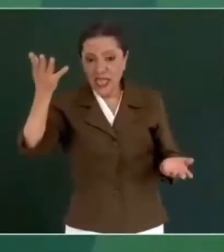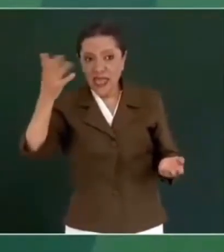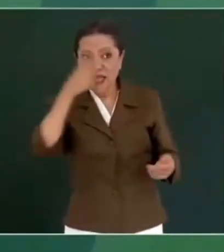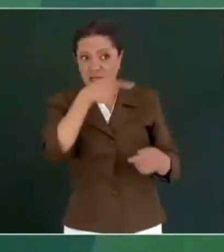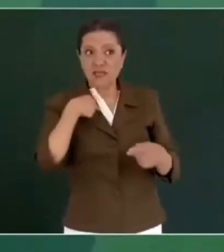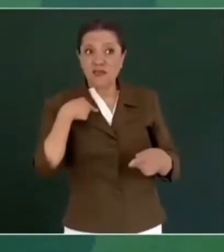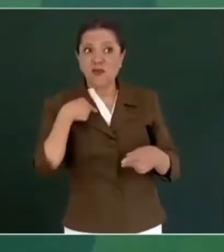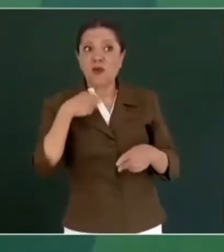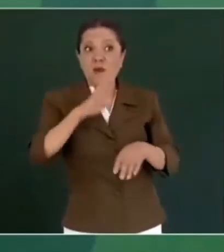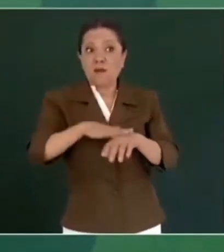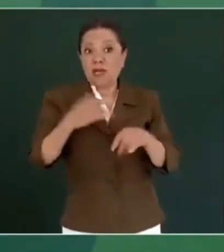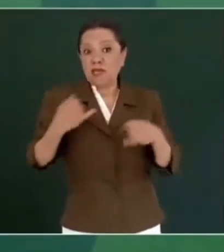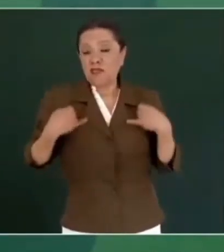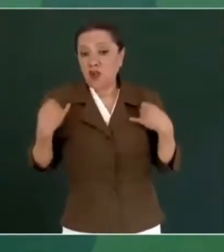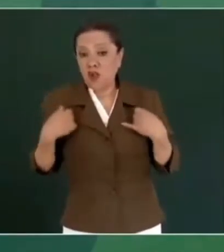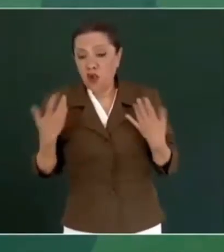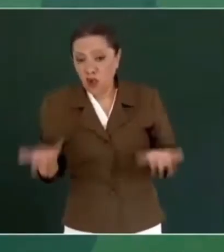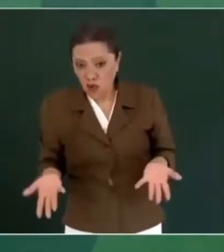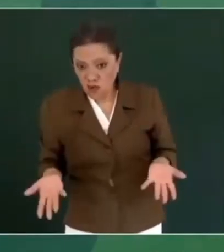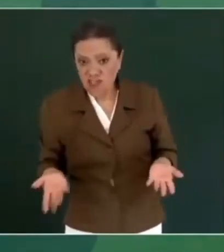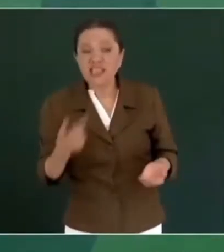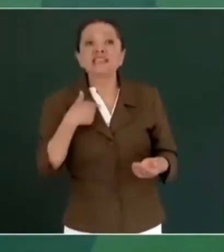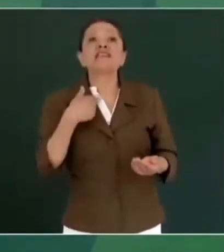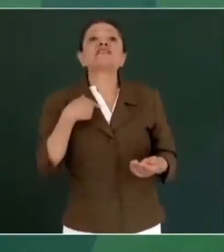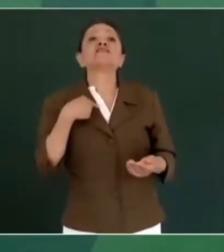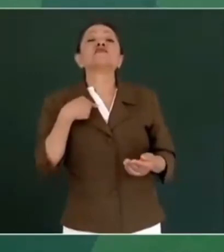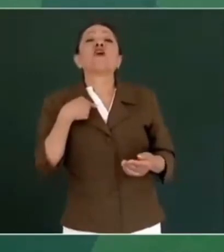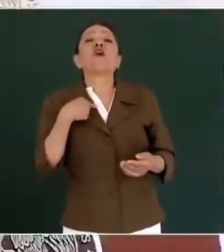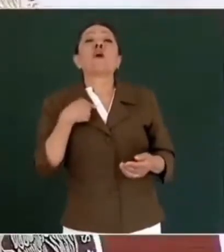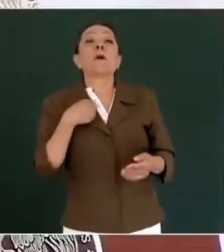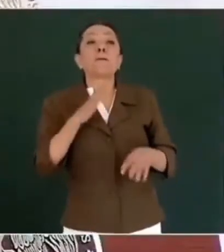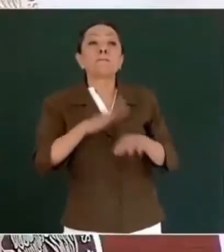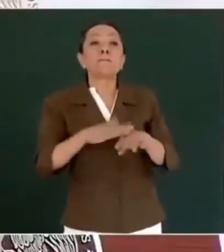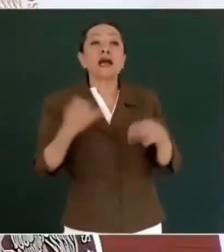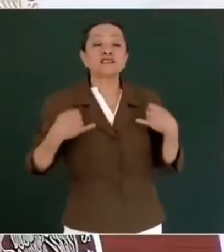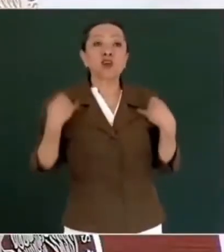que el presidente de Rusia